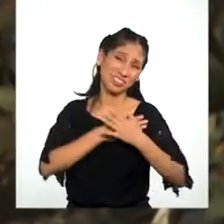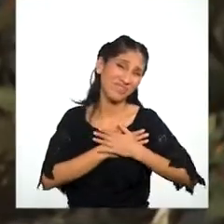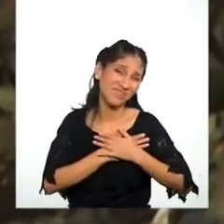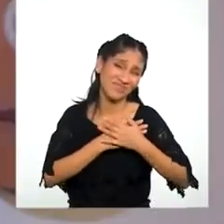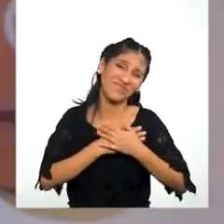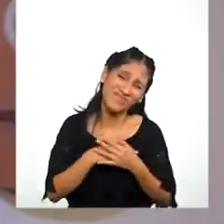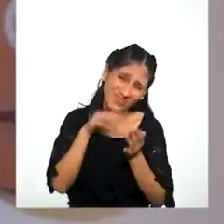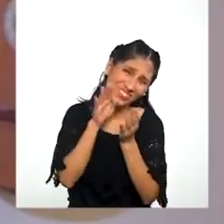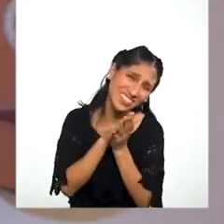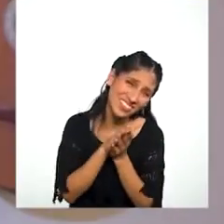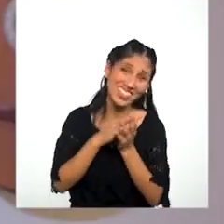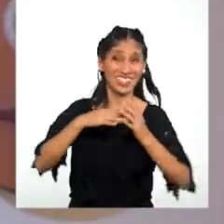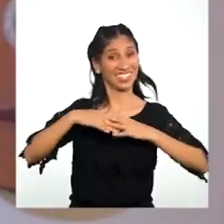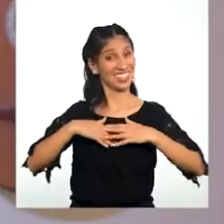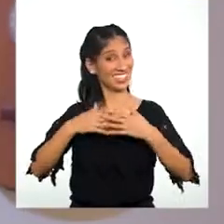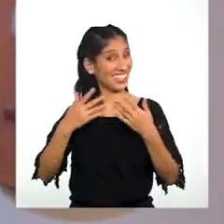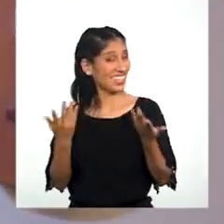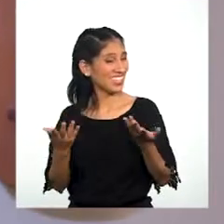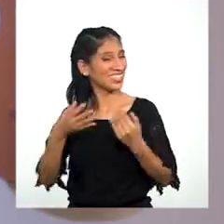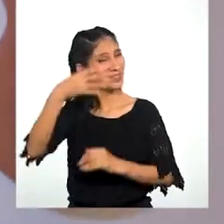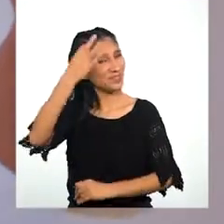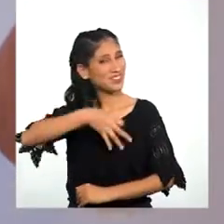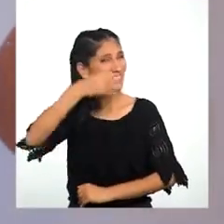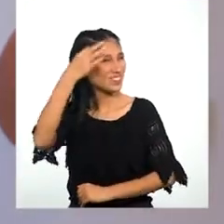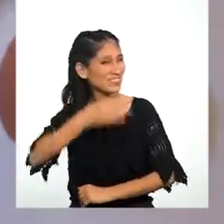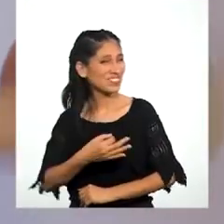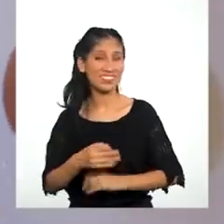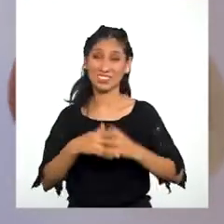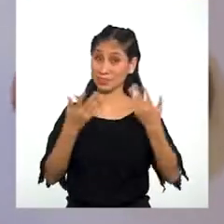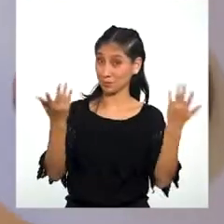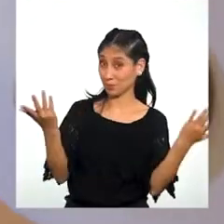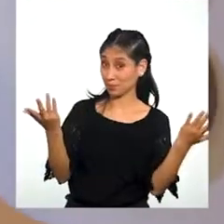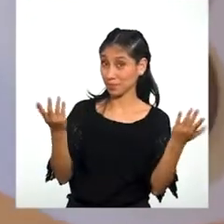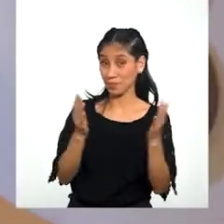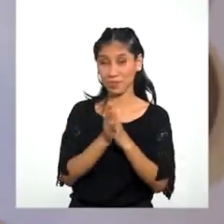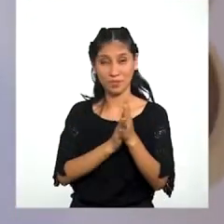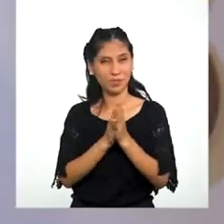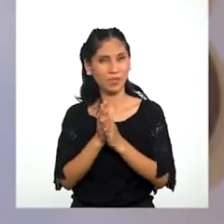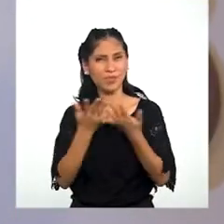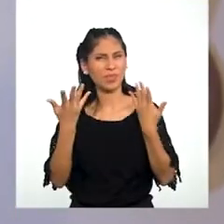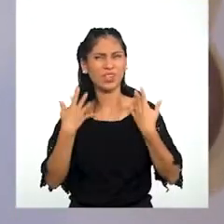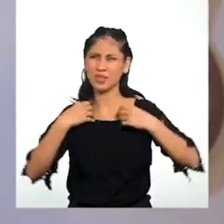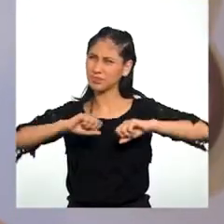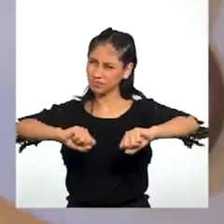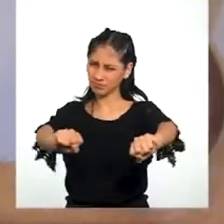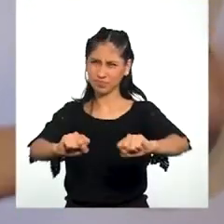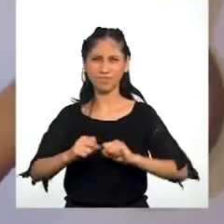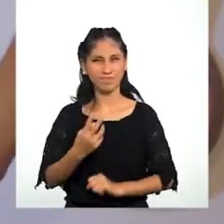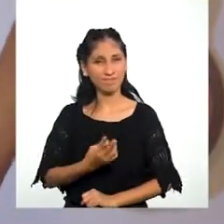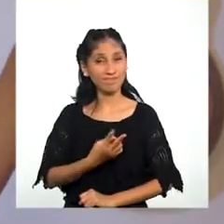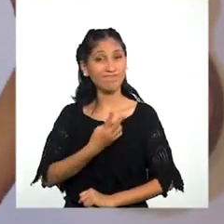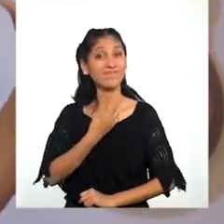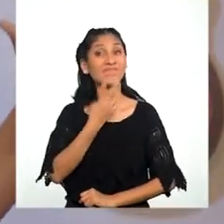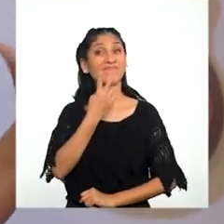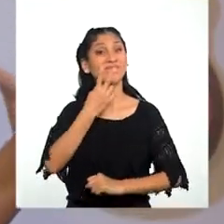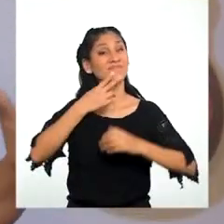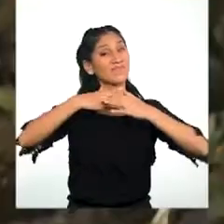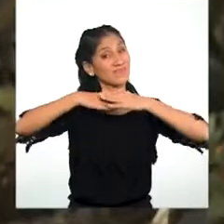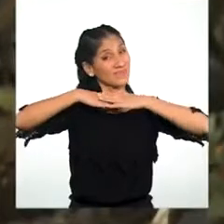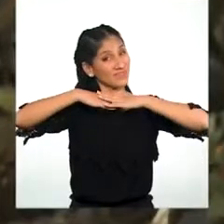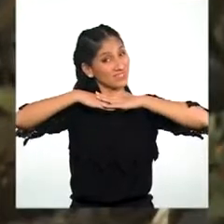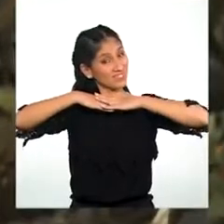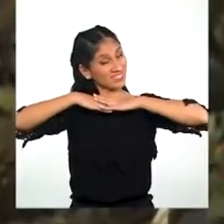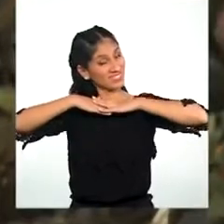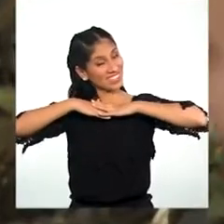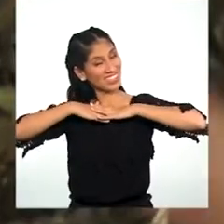Es verdad Por eso vamos a respirar un poco Para